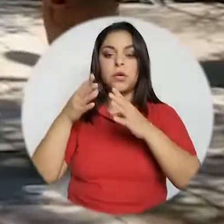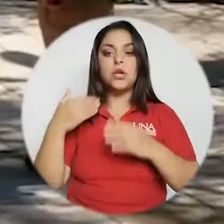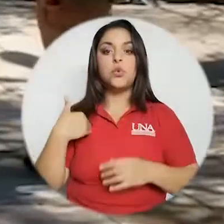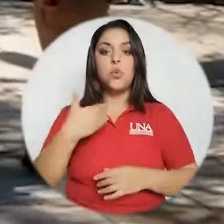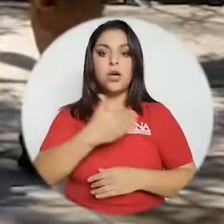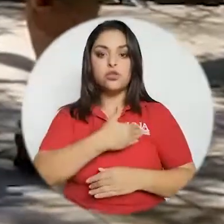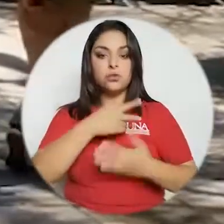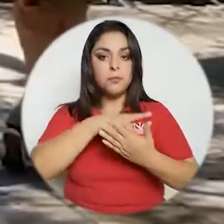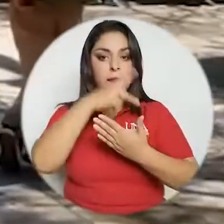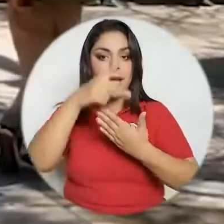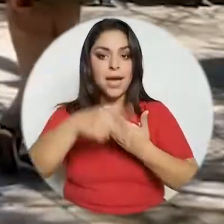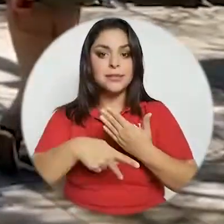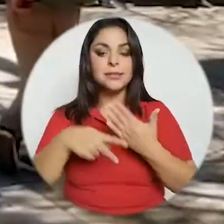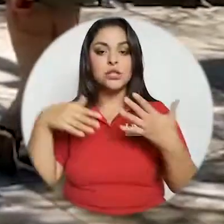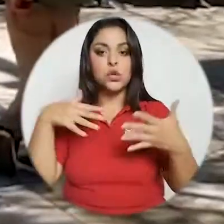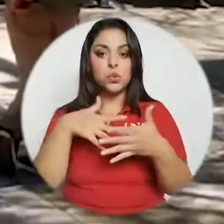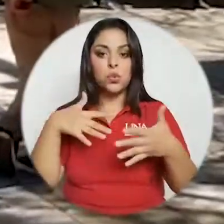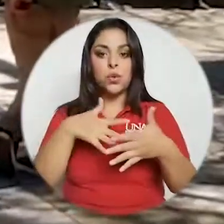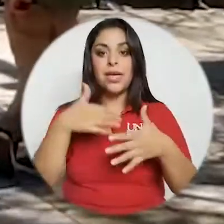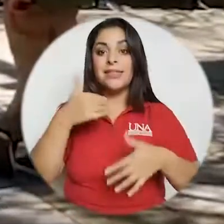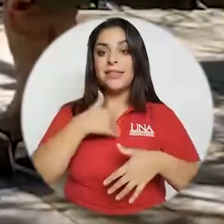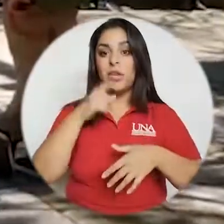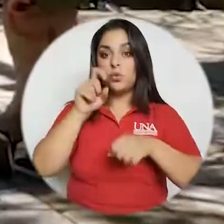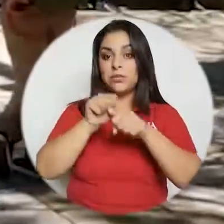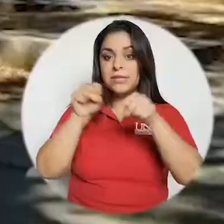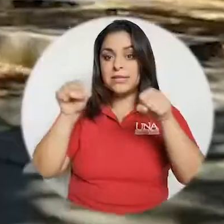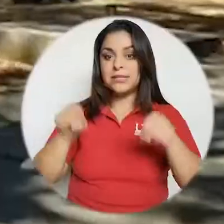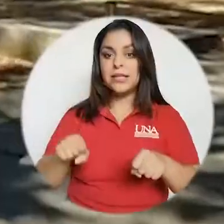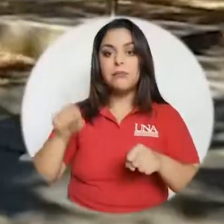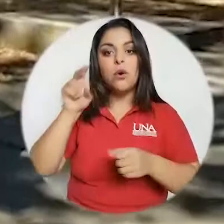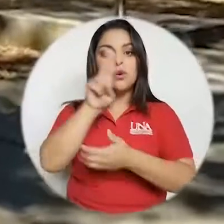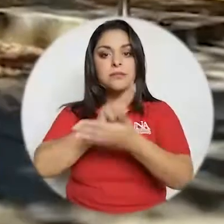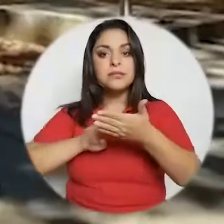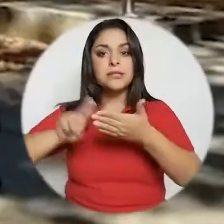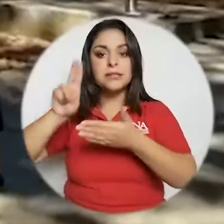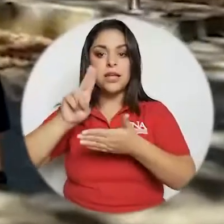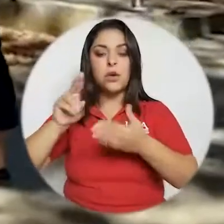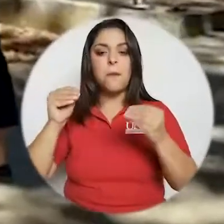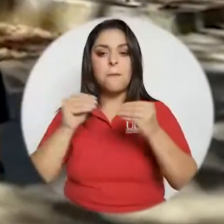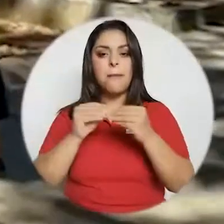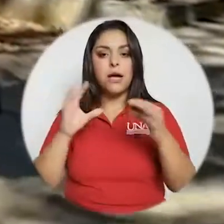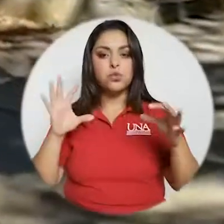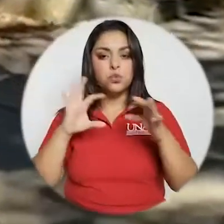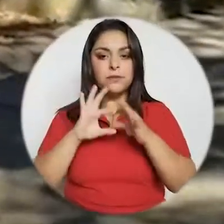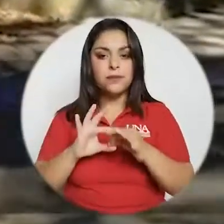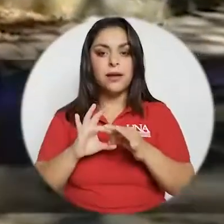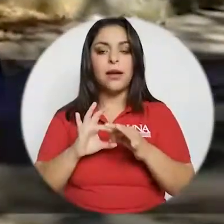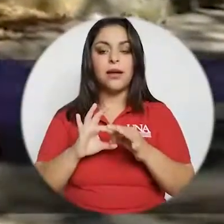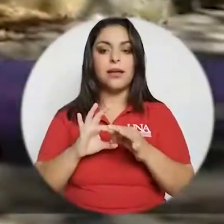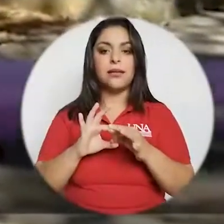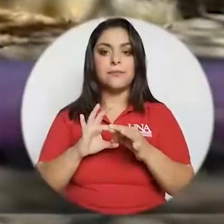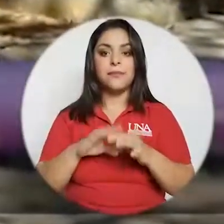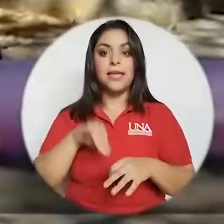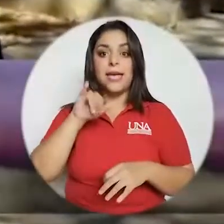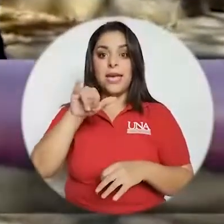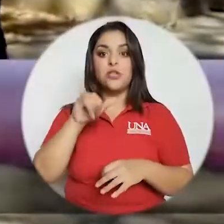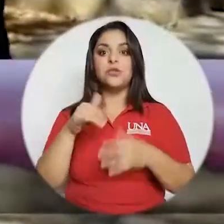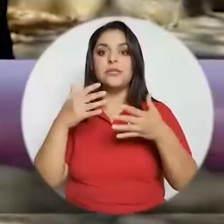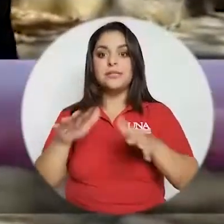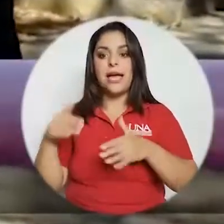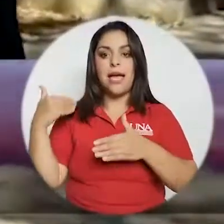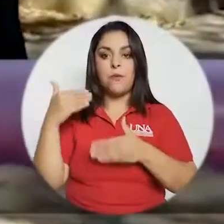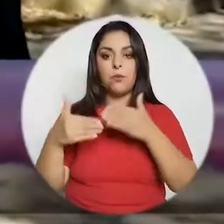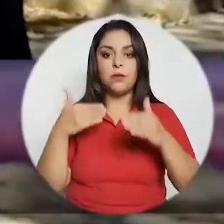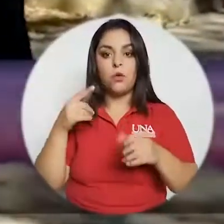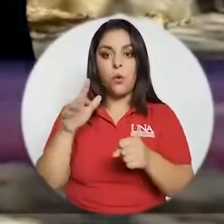innovación en nuestros planos de estudio el tener un sistema universitario estatal más unificado que es una aspiración que hemos